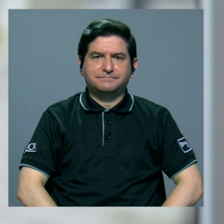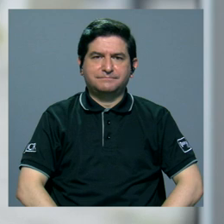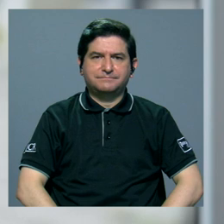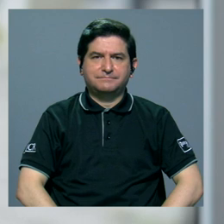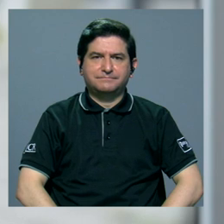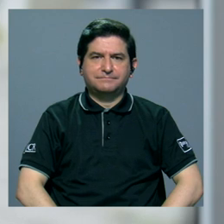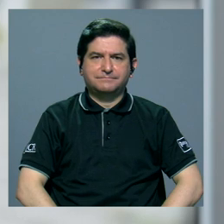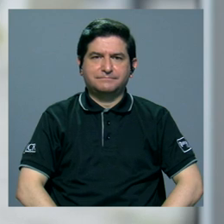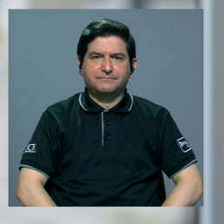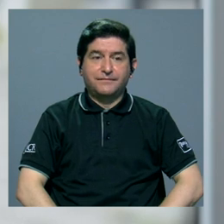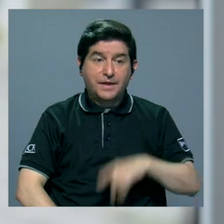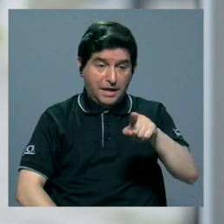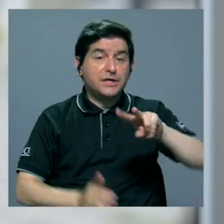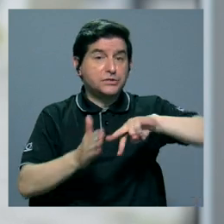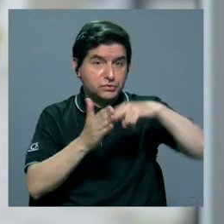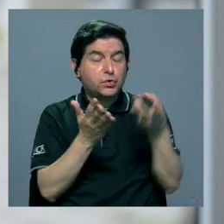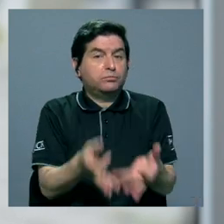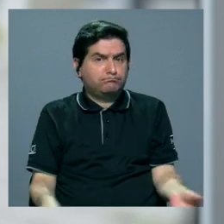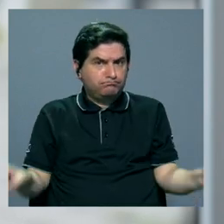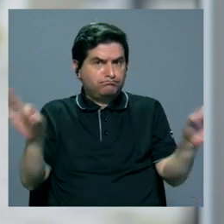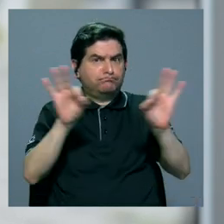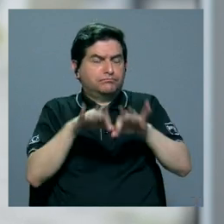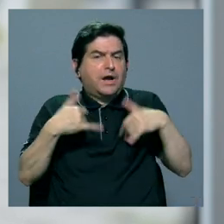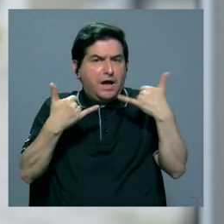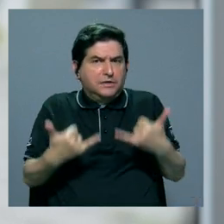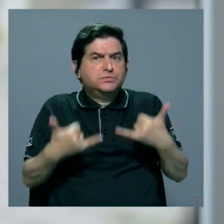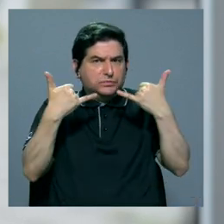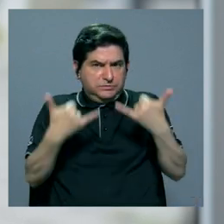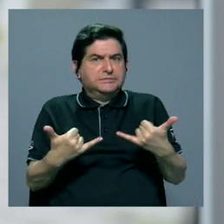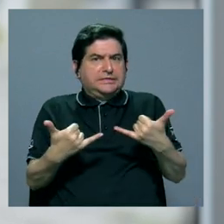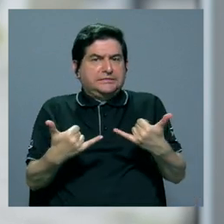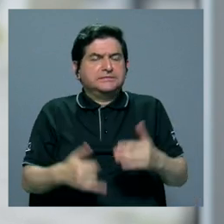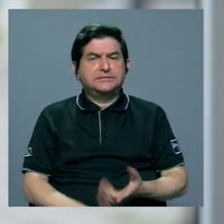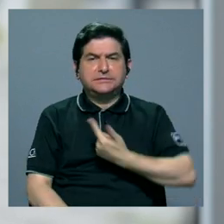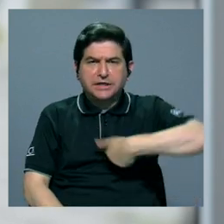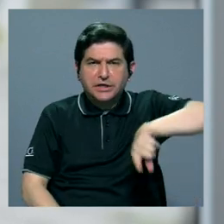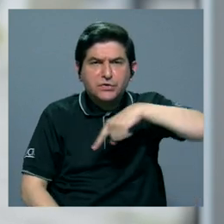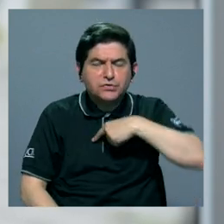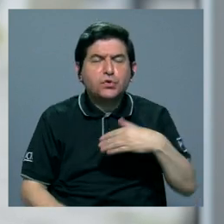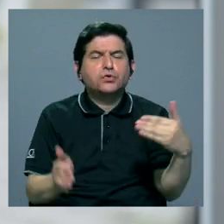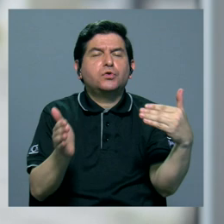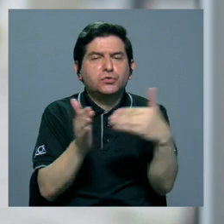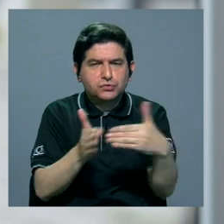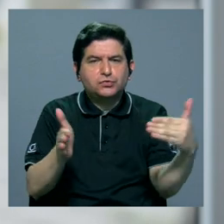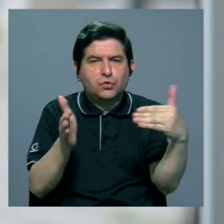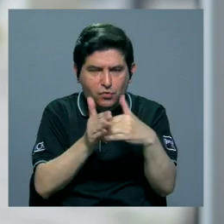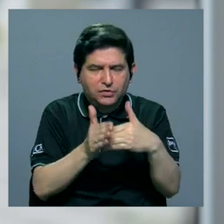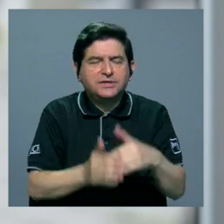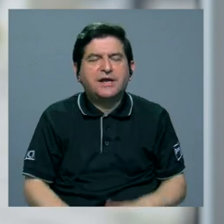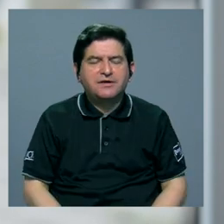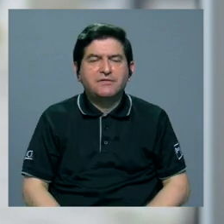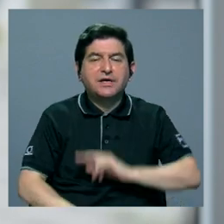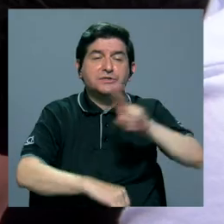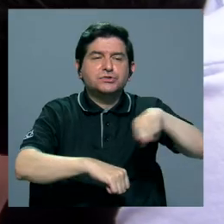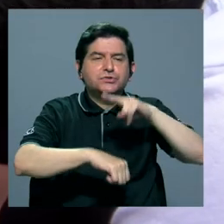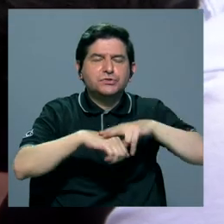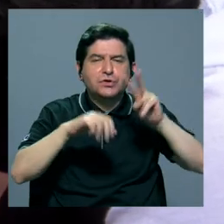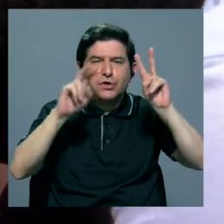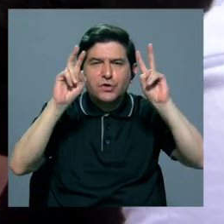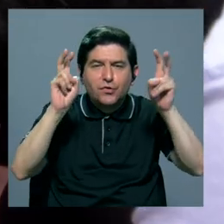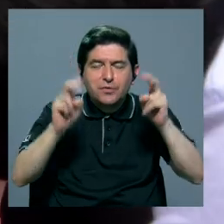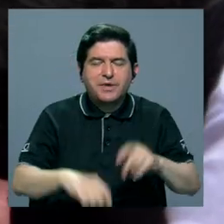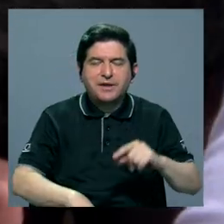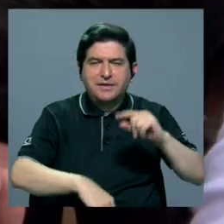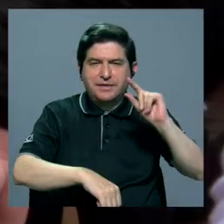es bien significativo en una actualidad en la que estamos retornando a una normalidad De manera